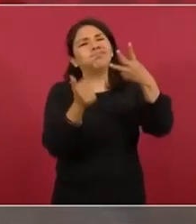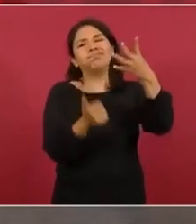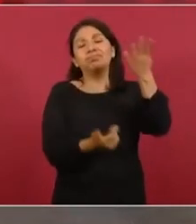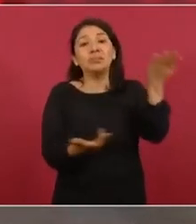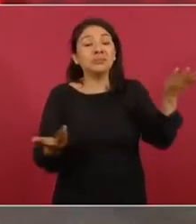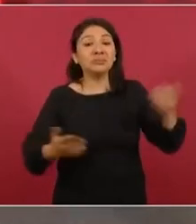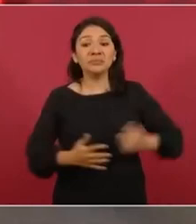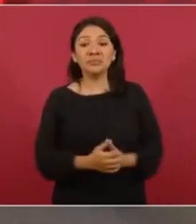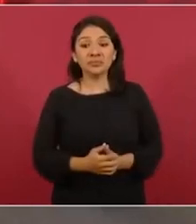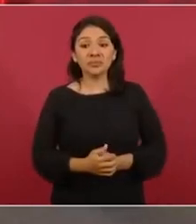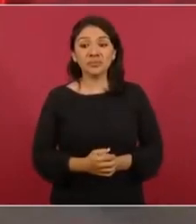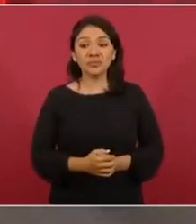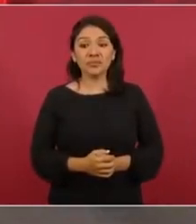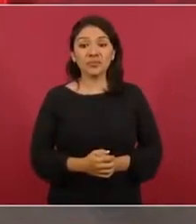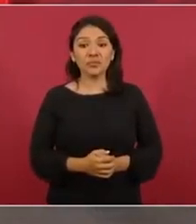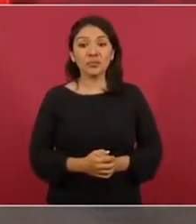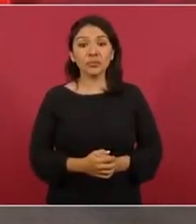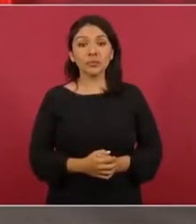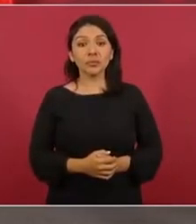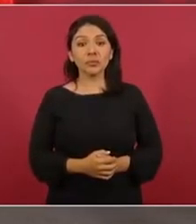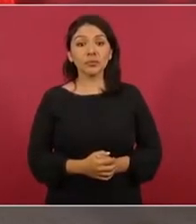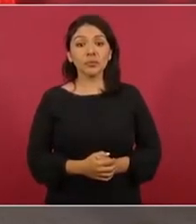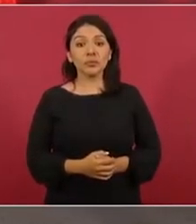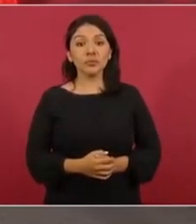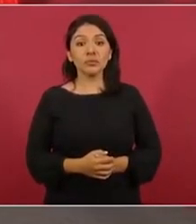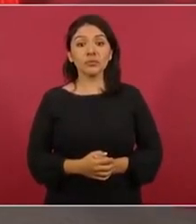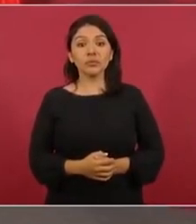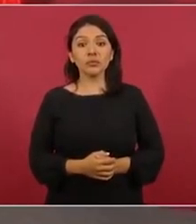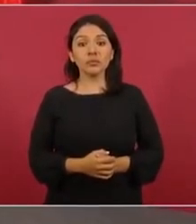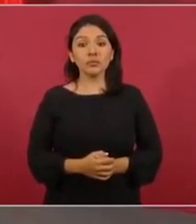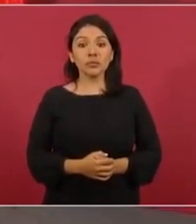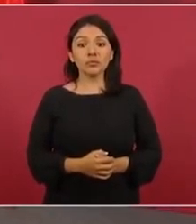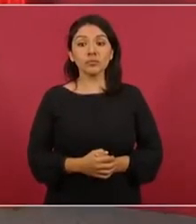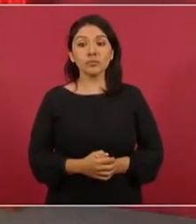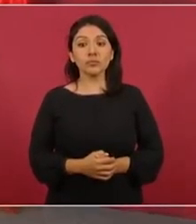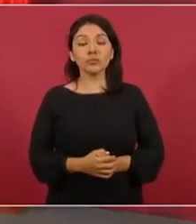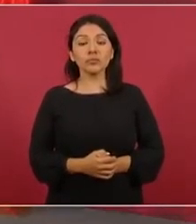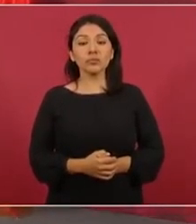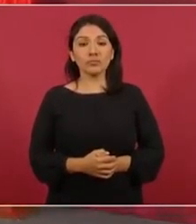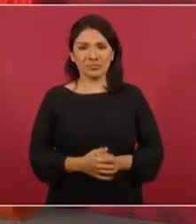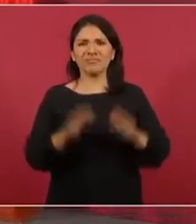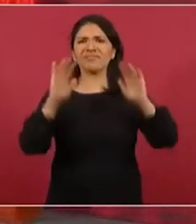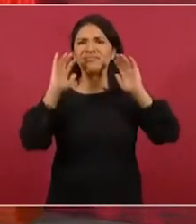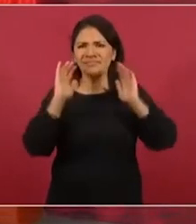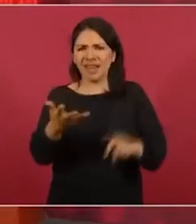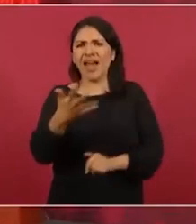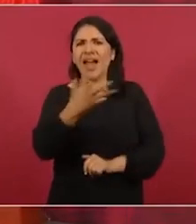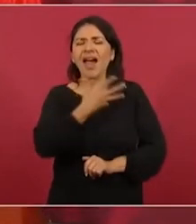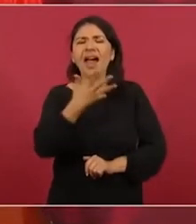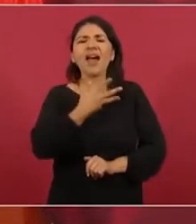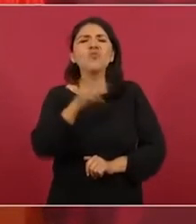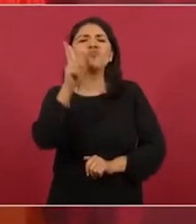se les esté demostrando,